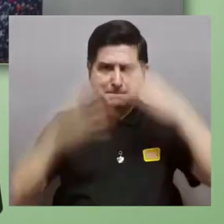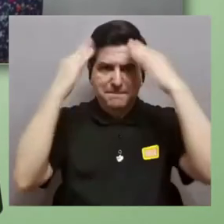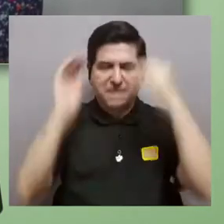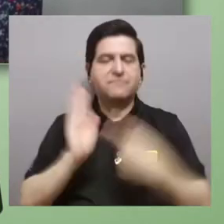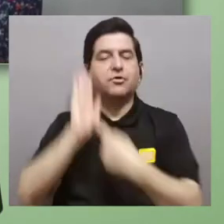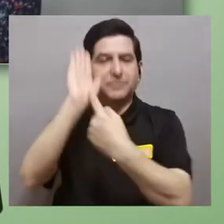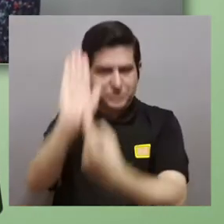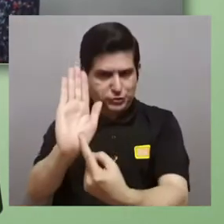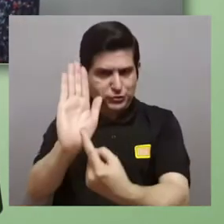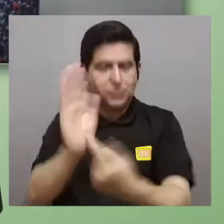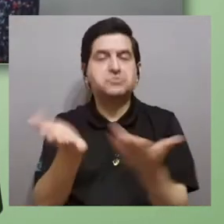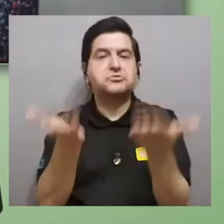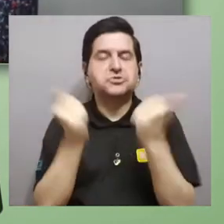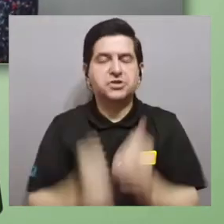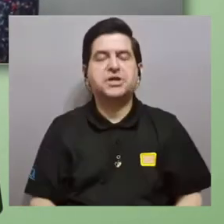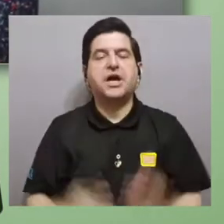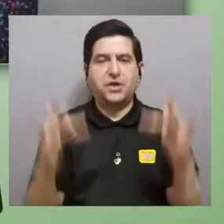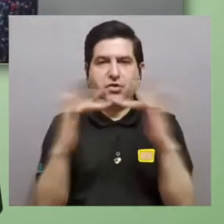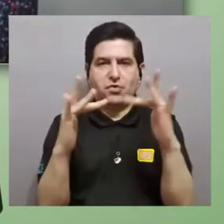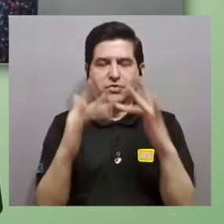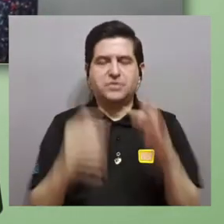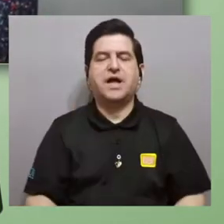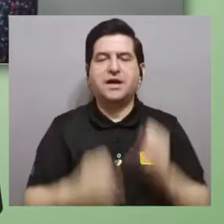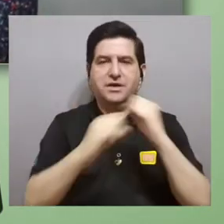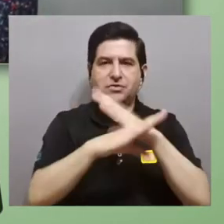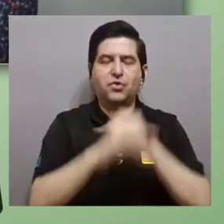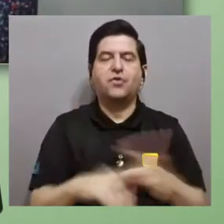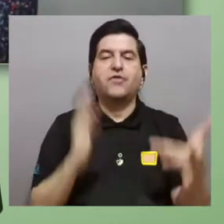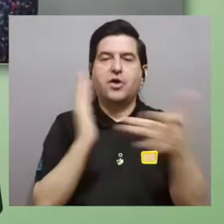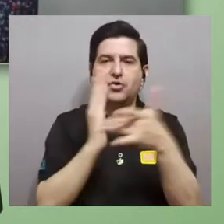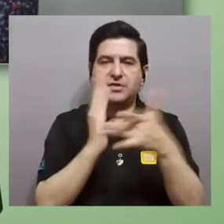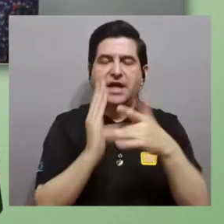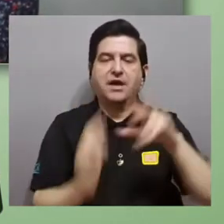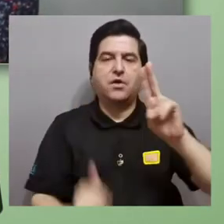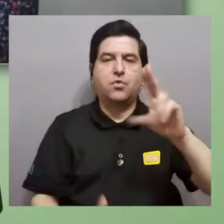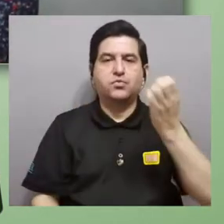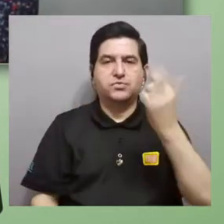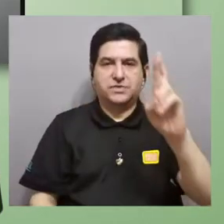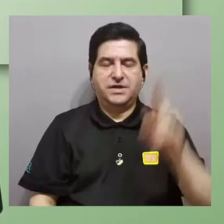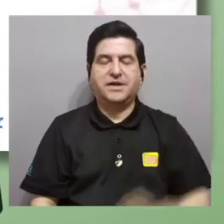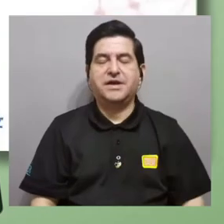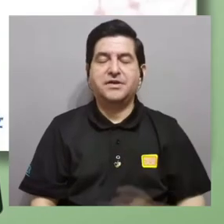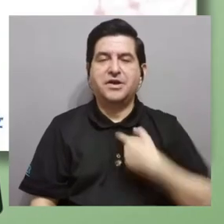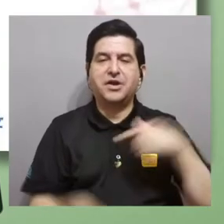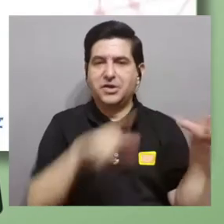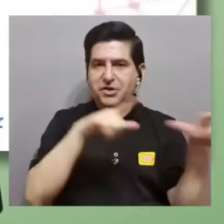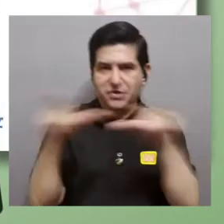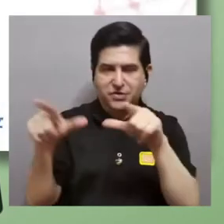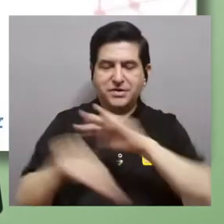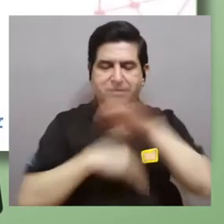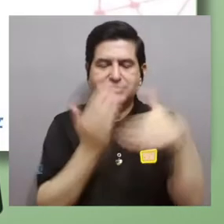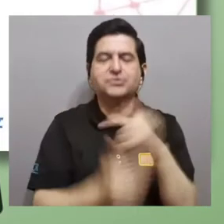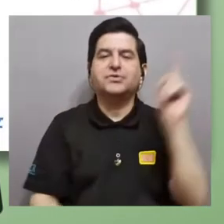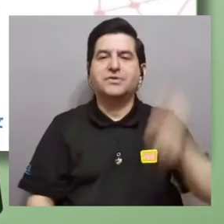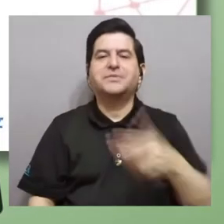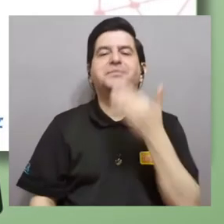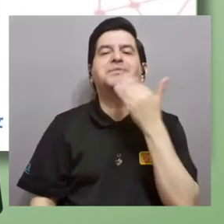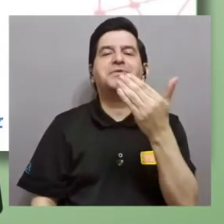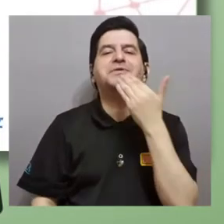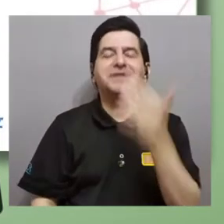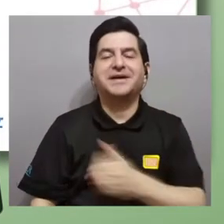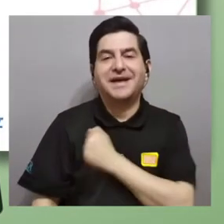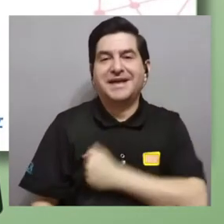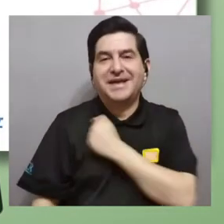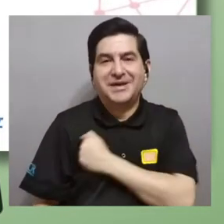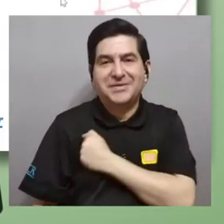Aquí les dejo mi información para si gustan escribirme a mis correos de la tecnológica de la Universidad de Costa Rica y me pongo a su disposición para lo que